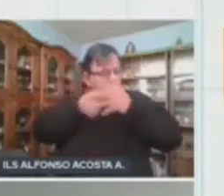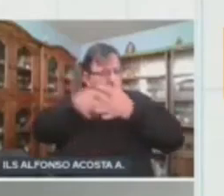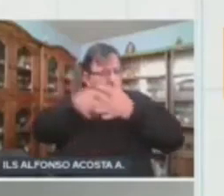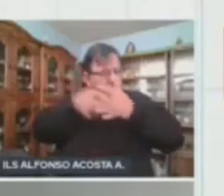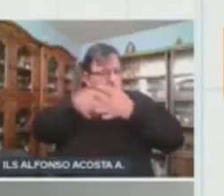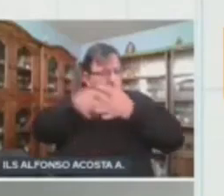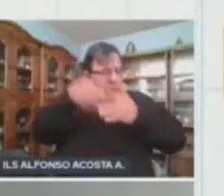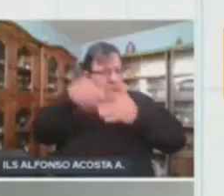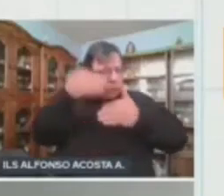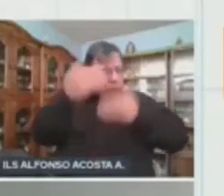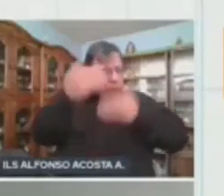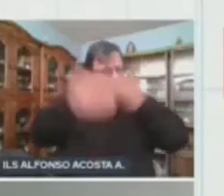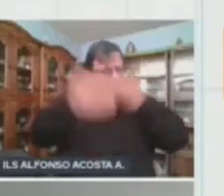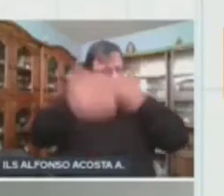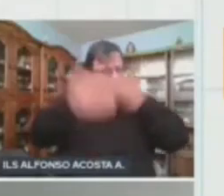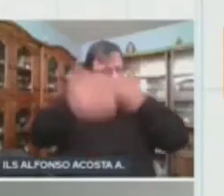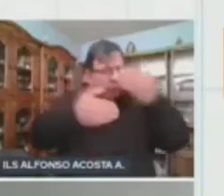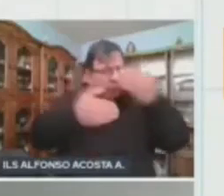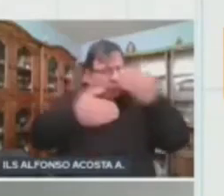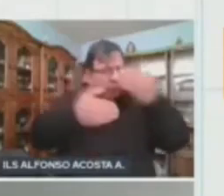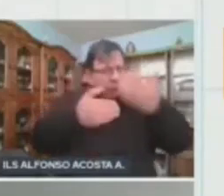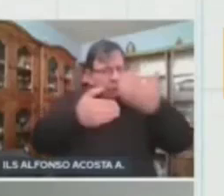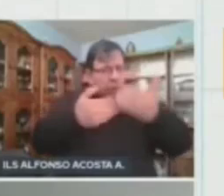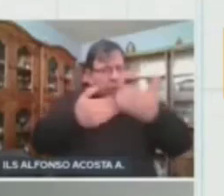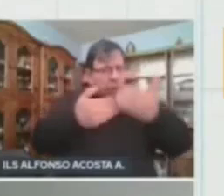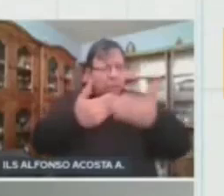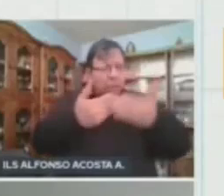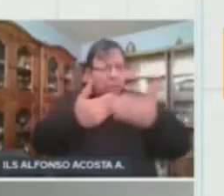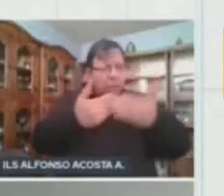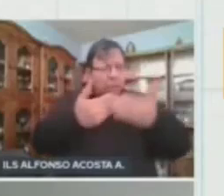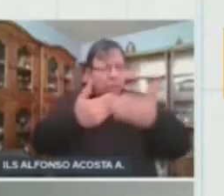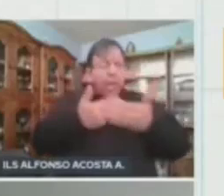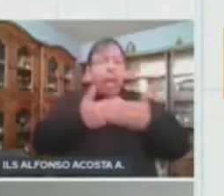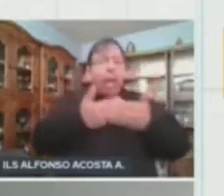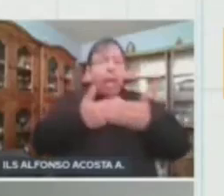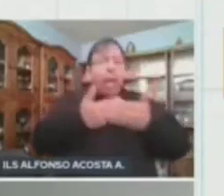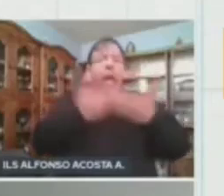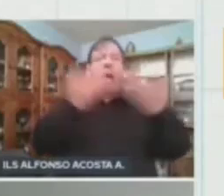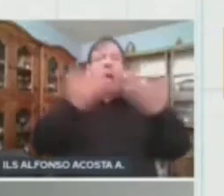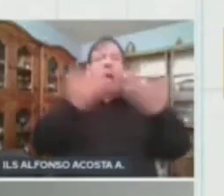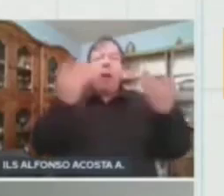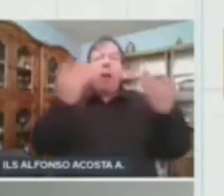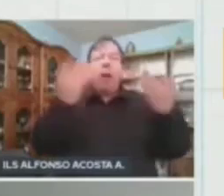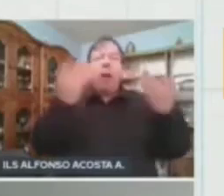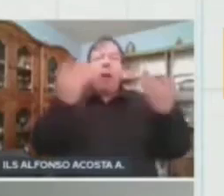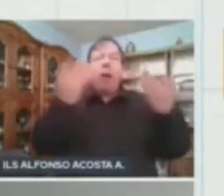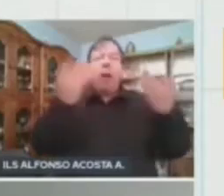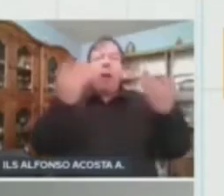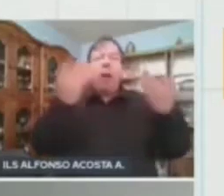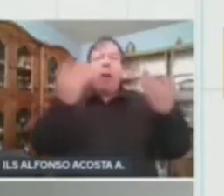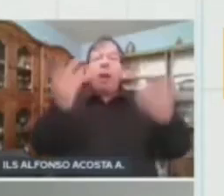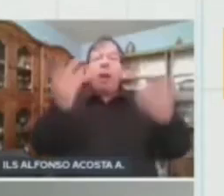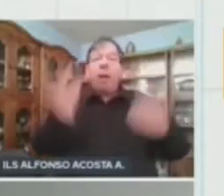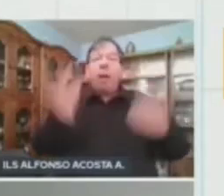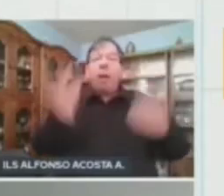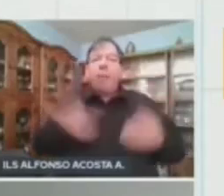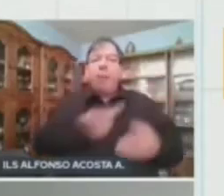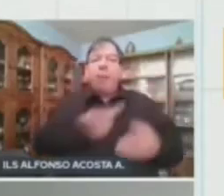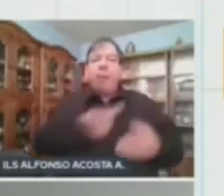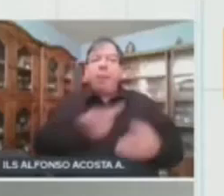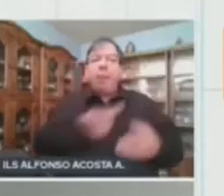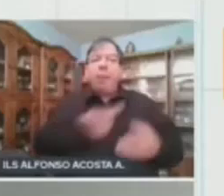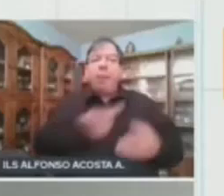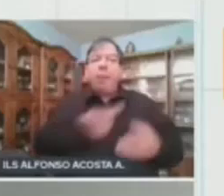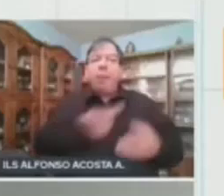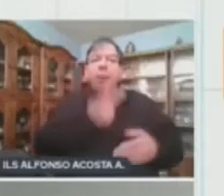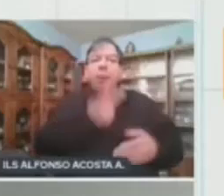relativo a la vida y tenemos un prefijo de negación que es A. Si lo juntamos, podemos deducir que